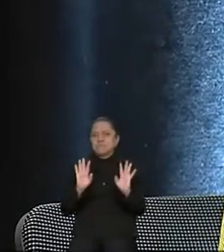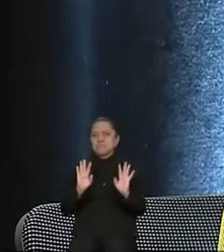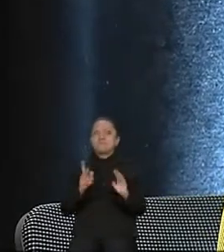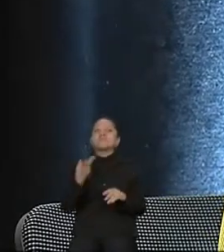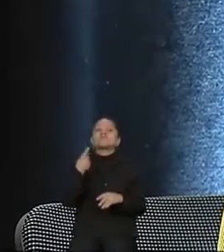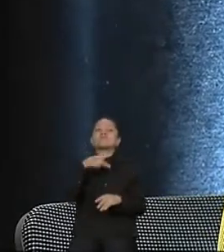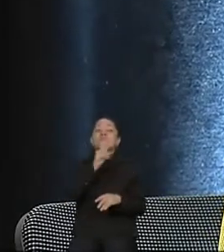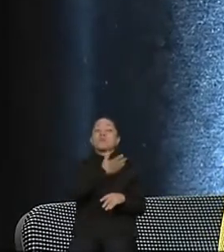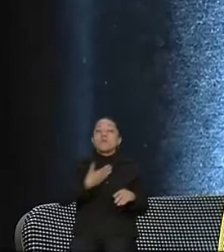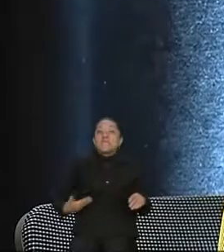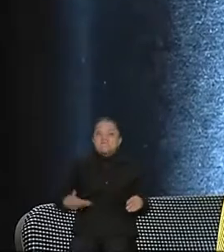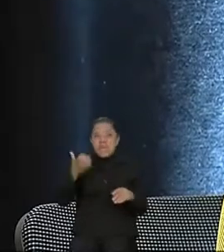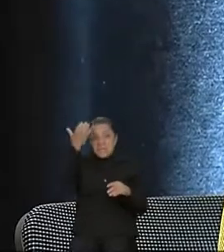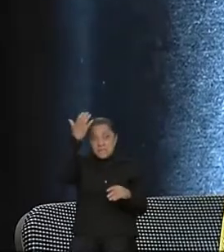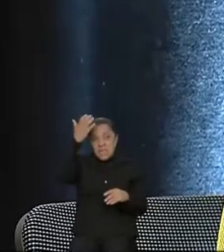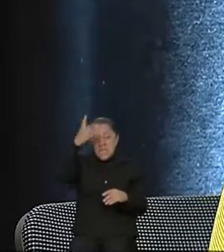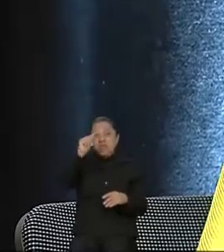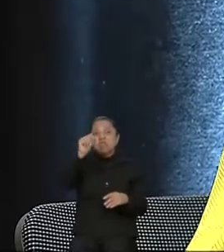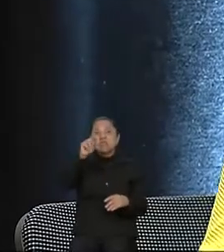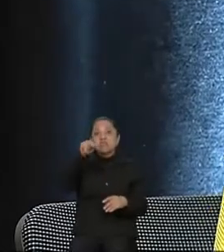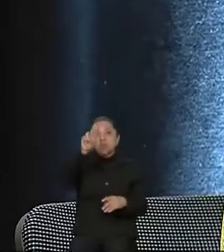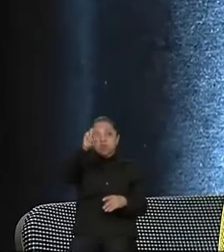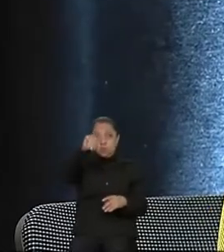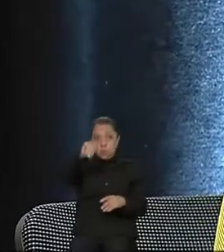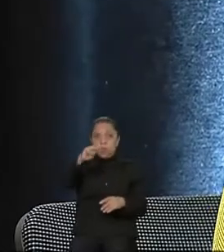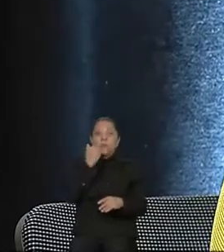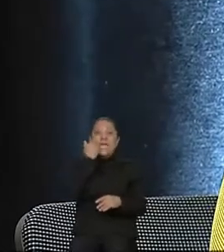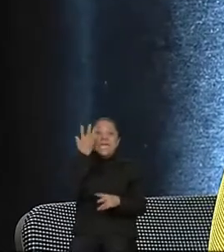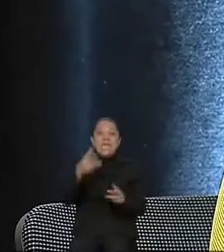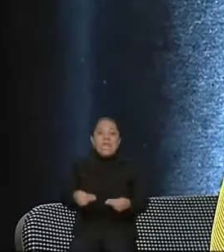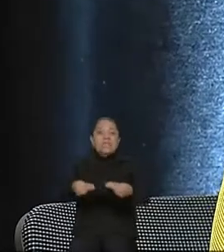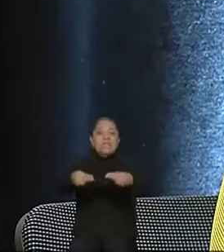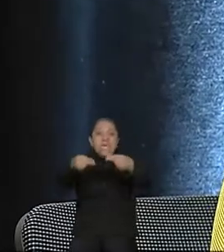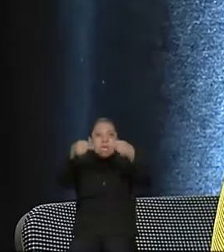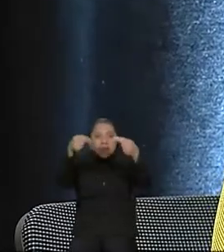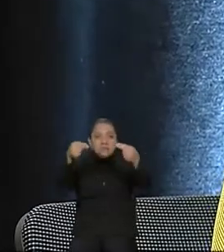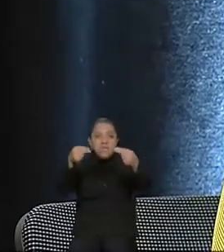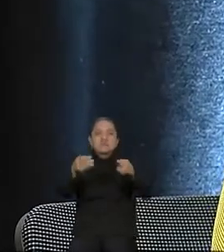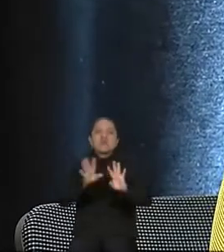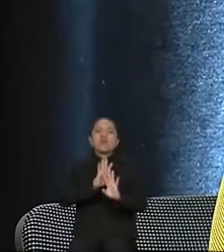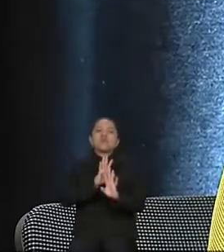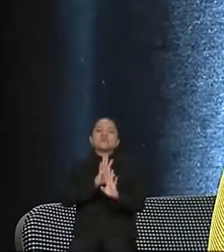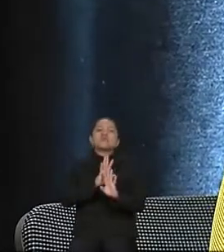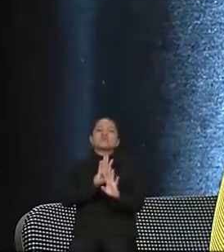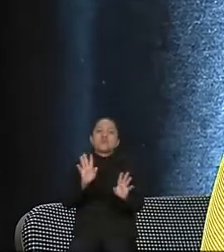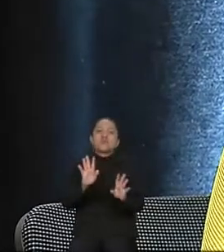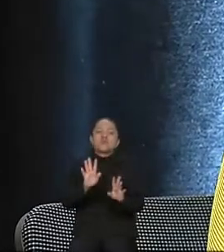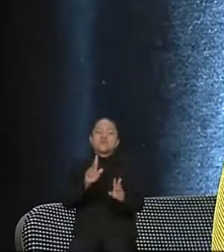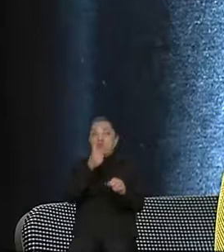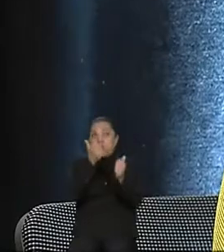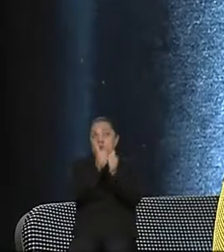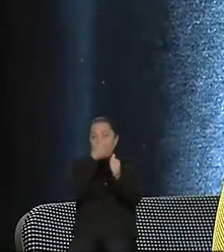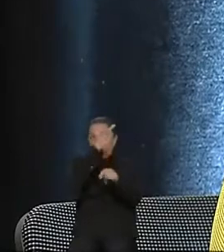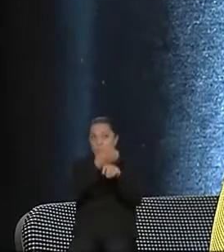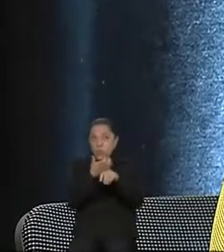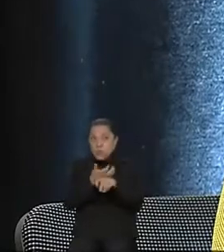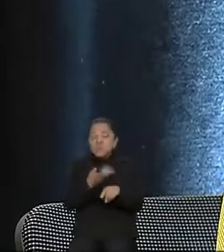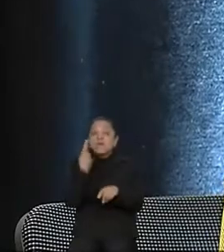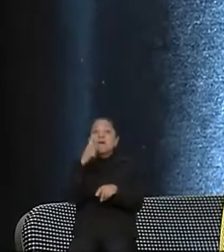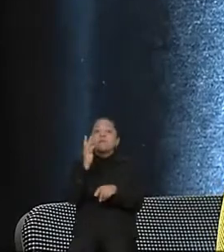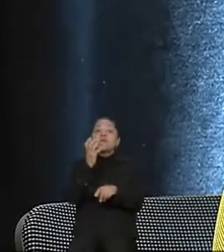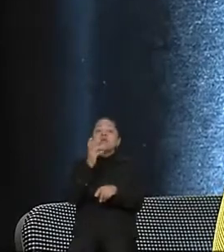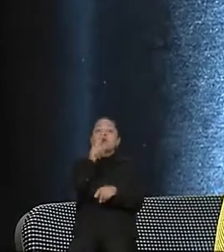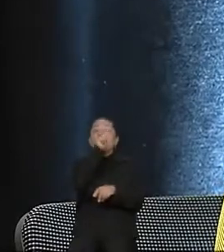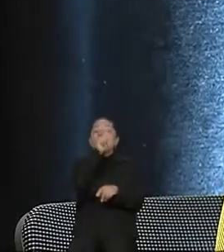jactado de que el 80% de las negociaciones tienen que ver con Estados Unidos y lo cual lo coloca como